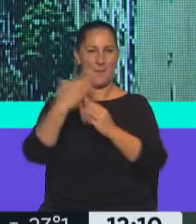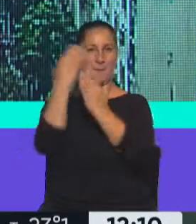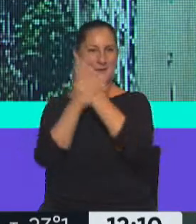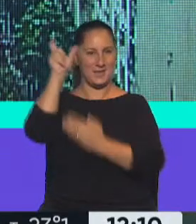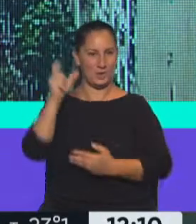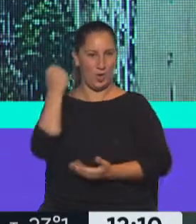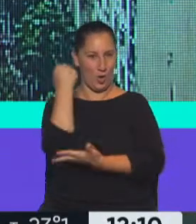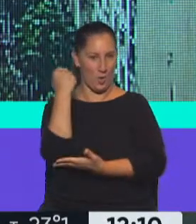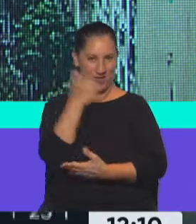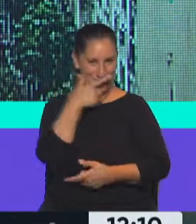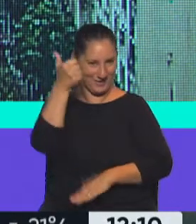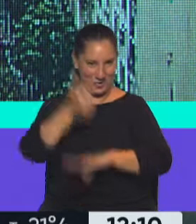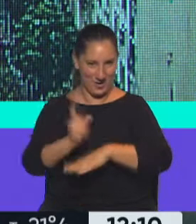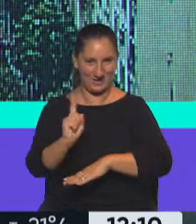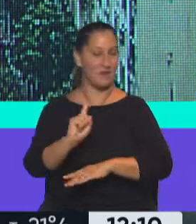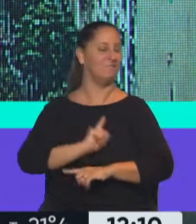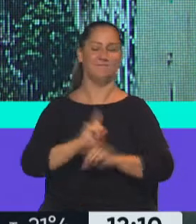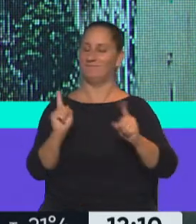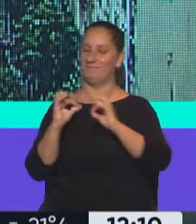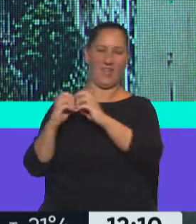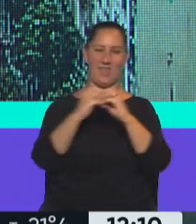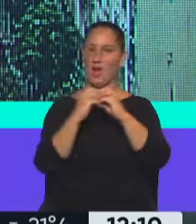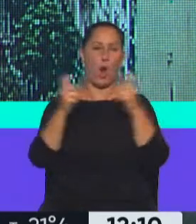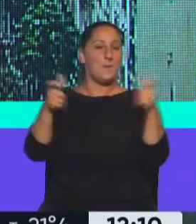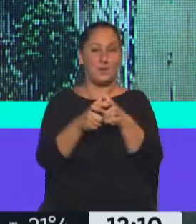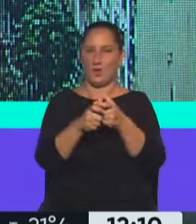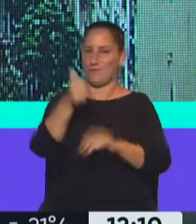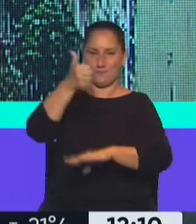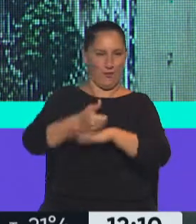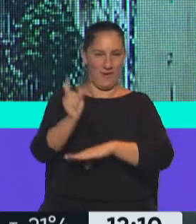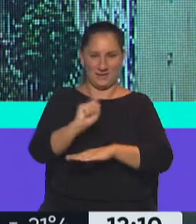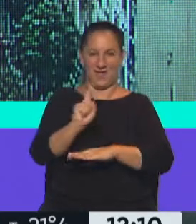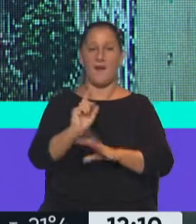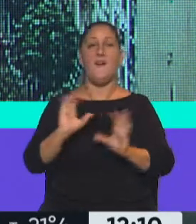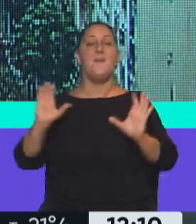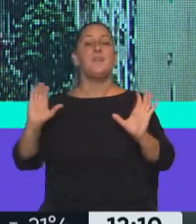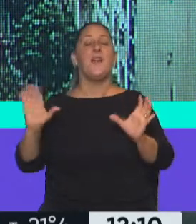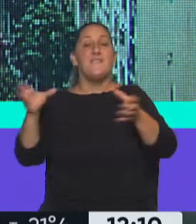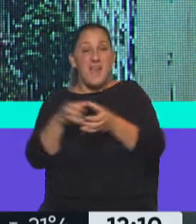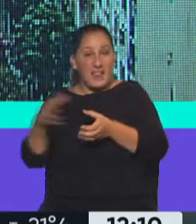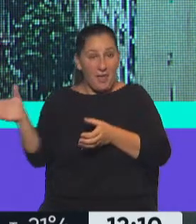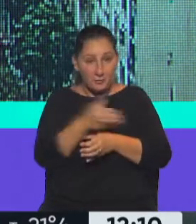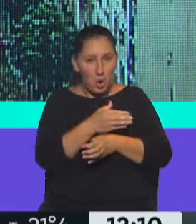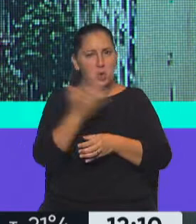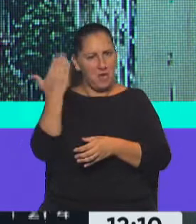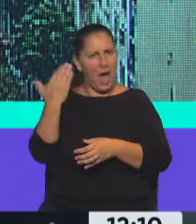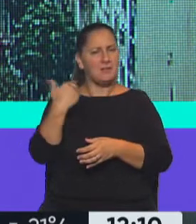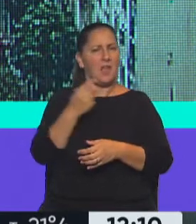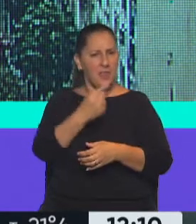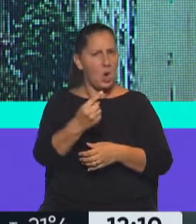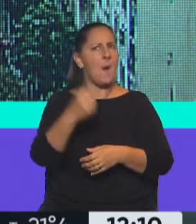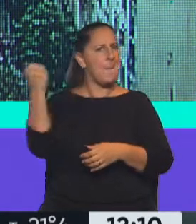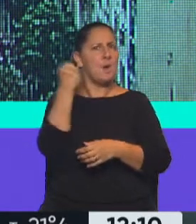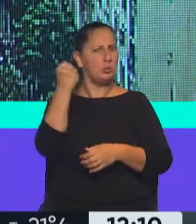van a estar, no van a estar en lo que tiene que ver con la discusión en comisión. Desde el Frente de Todos habían planteado que sería importante la